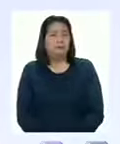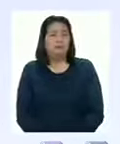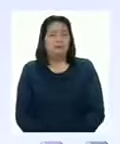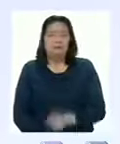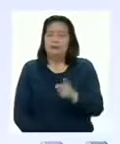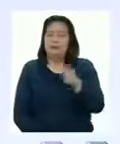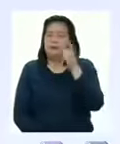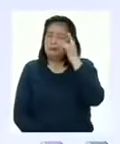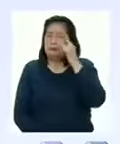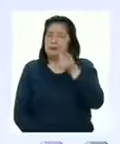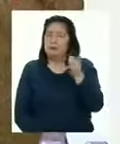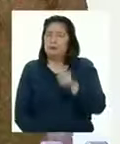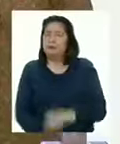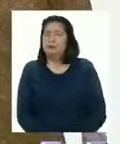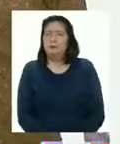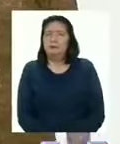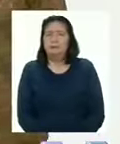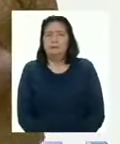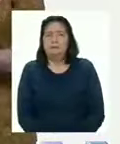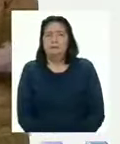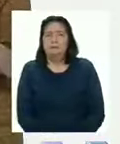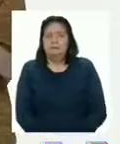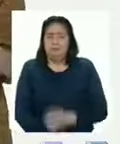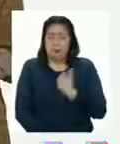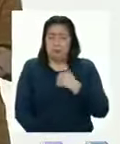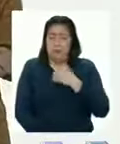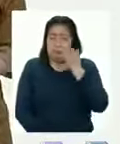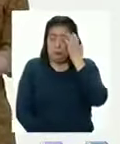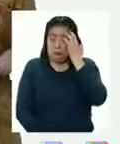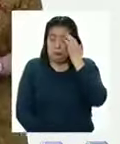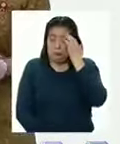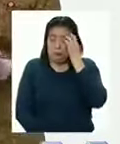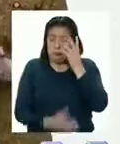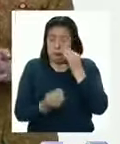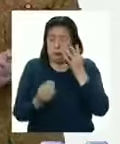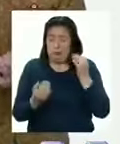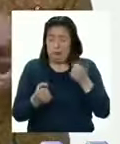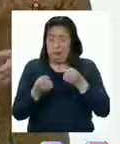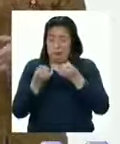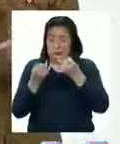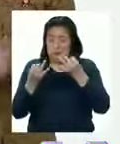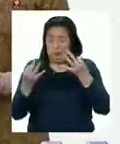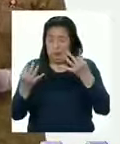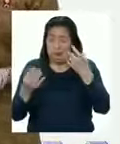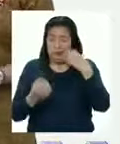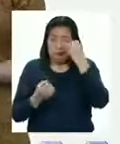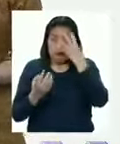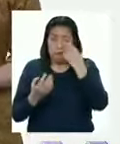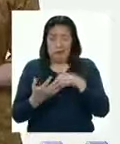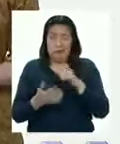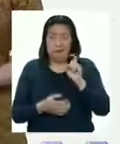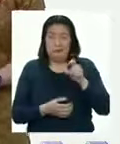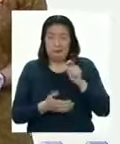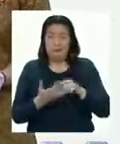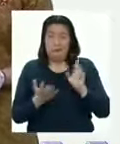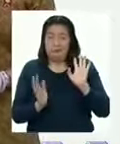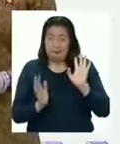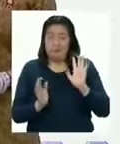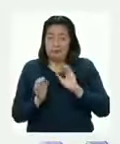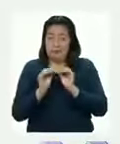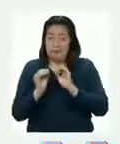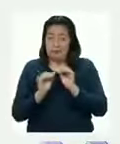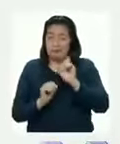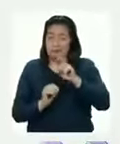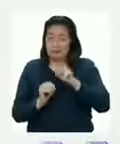¿Qué les parece la situación? Veo que tiene mucha información, profesor Me parece que tenemos que dar varios pasos para